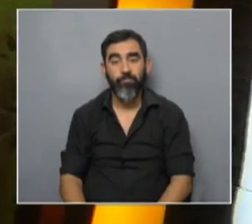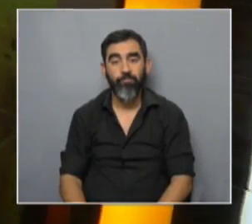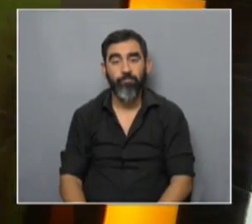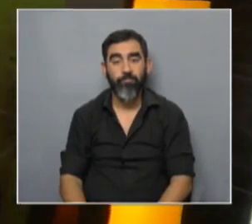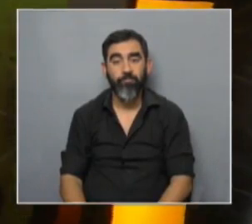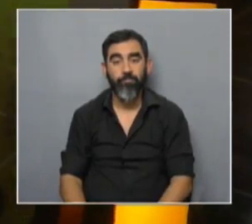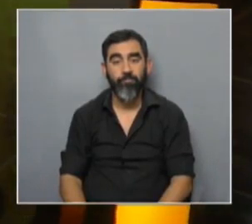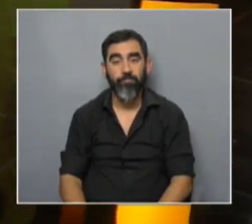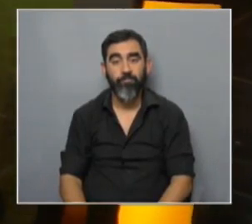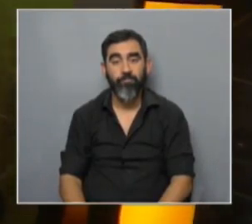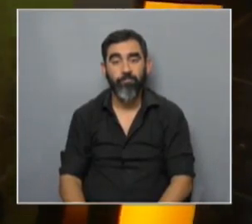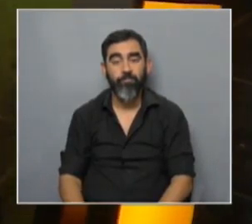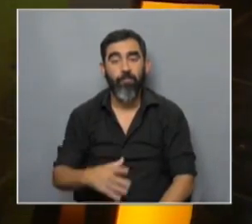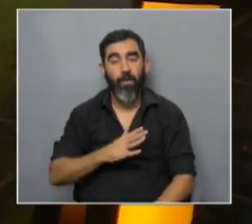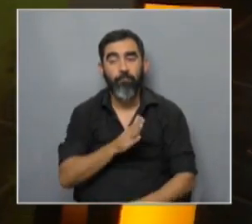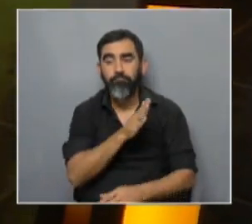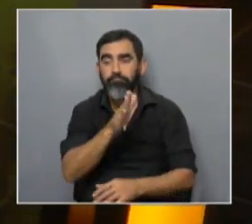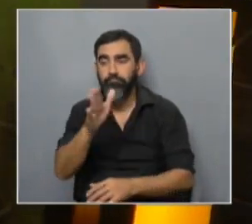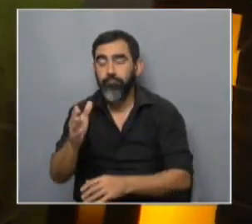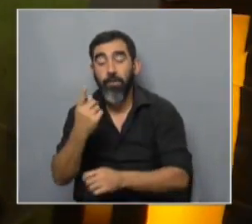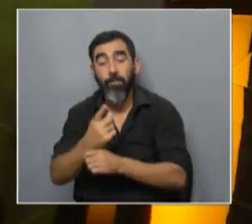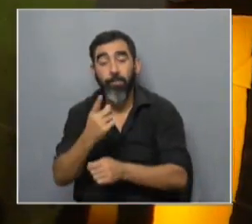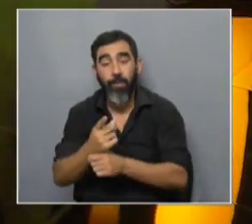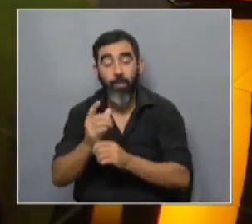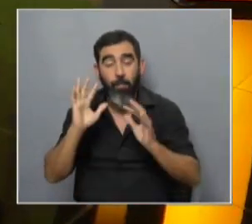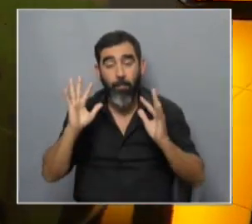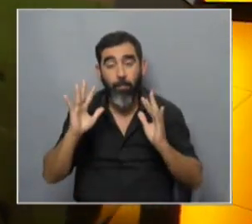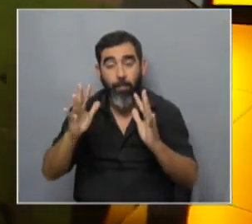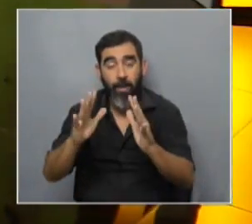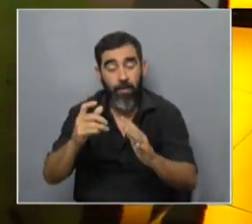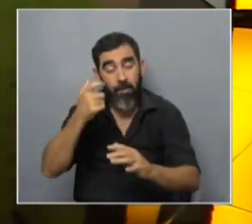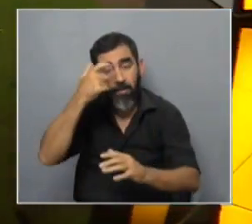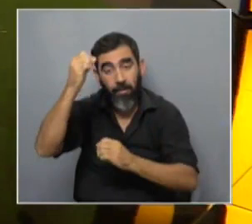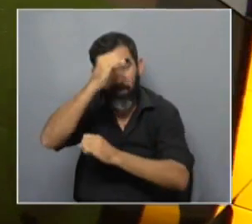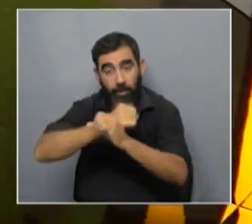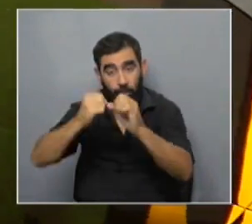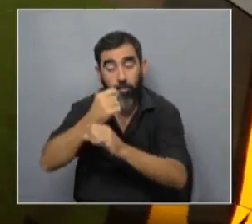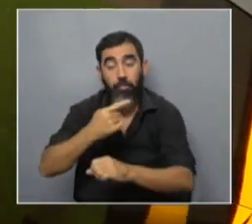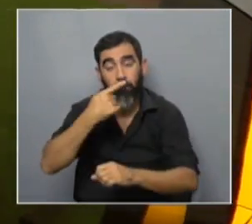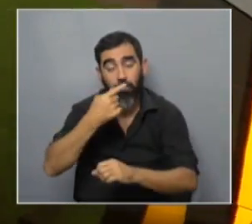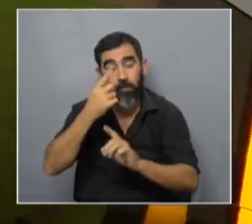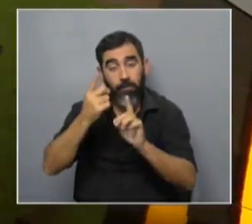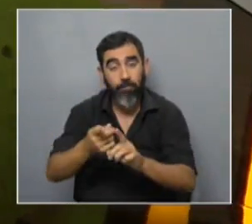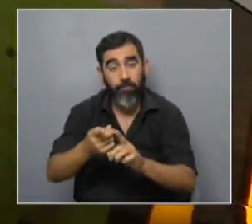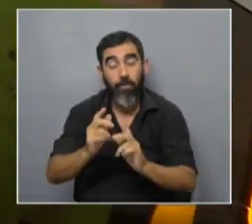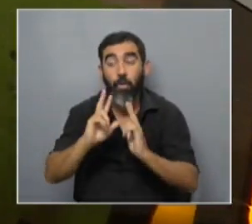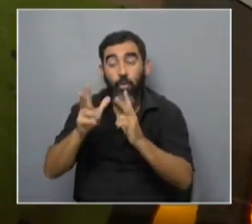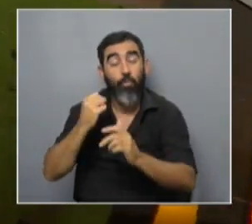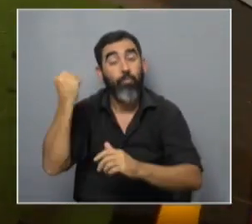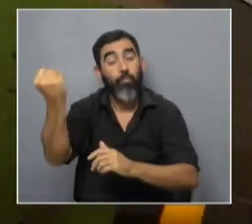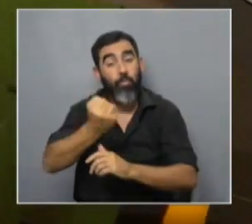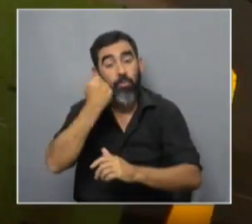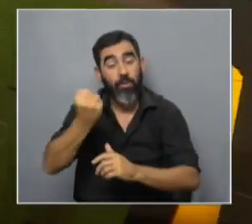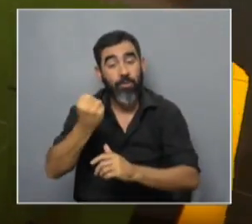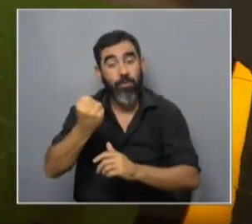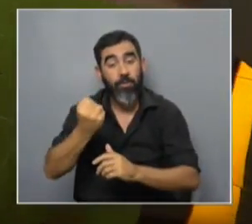bueno Alexandra por acá la recorrida que por un lado te lleva a ese parque tecnológico que es interesantísimo y lo otro destacaba Mauricio la importancia de que